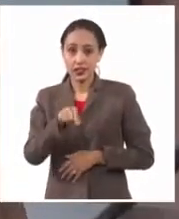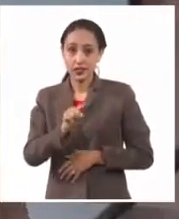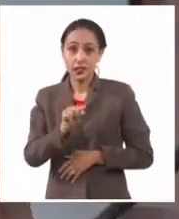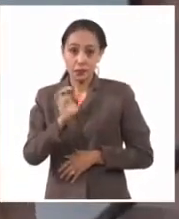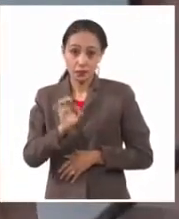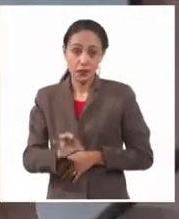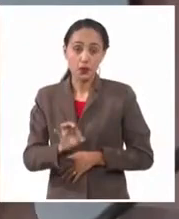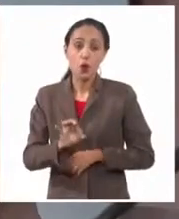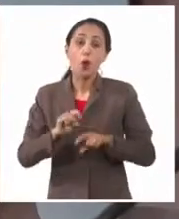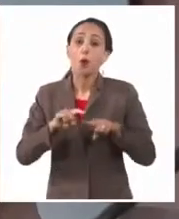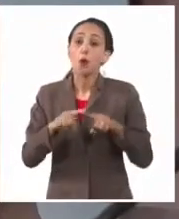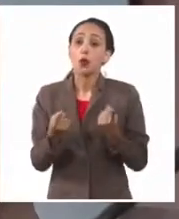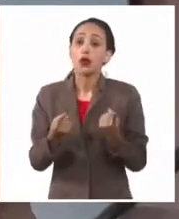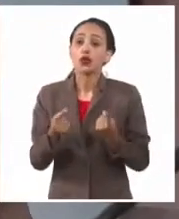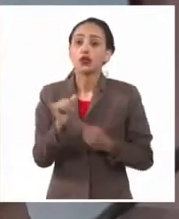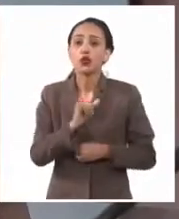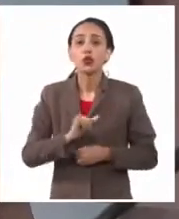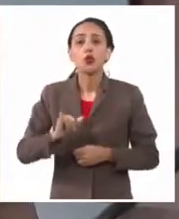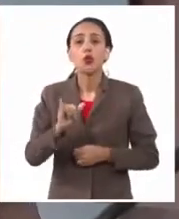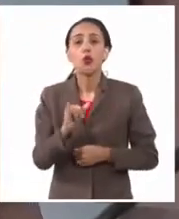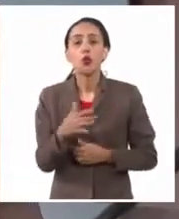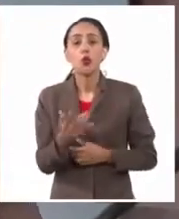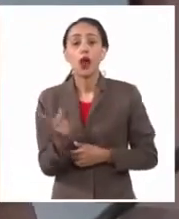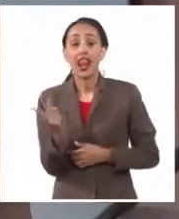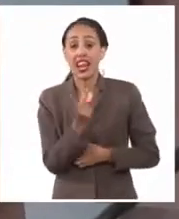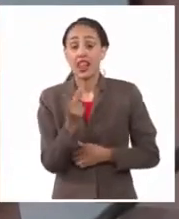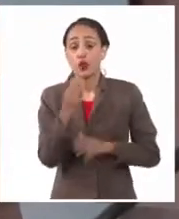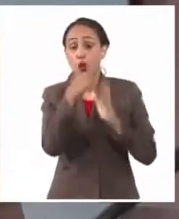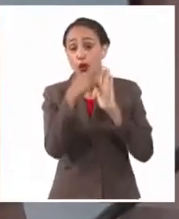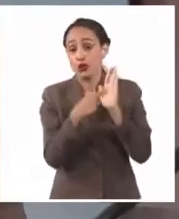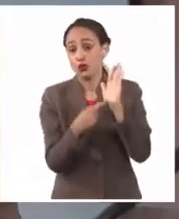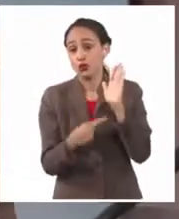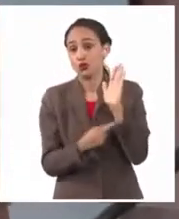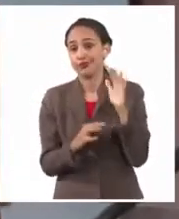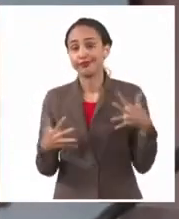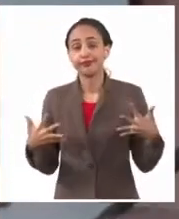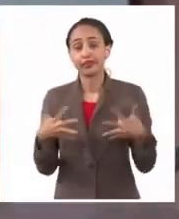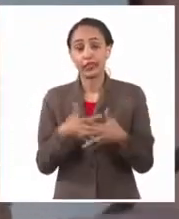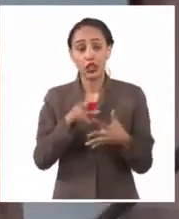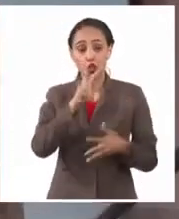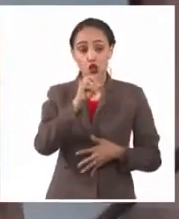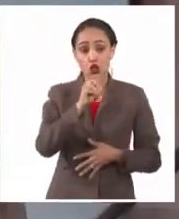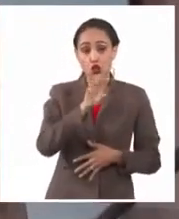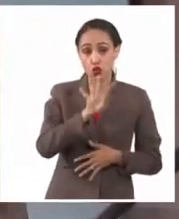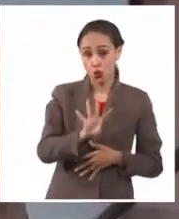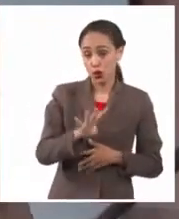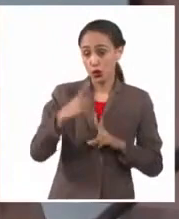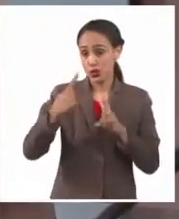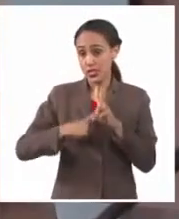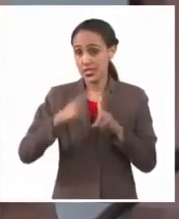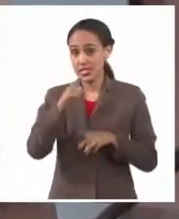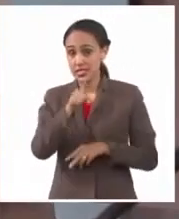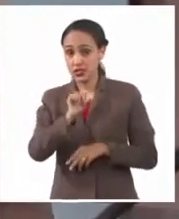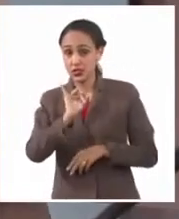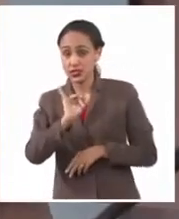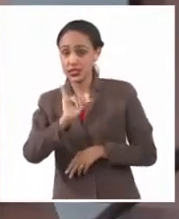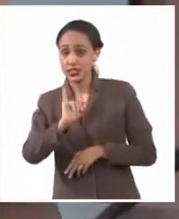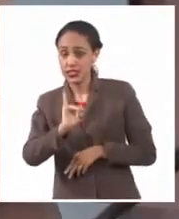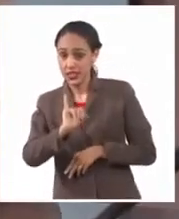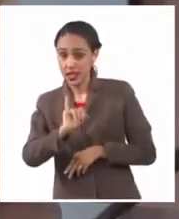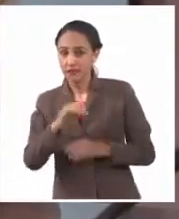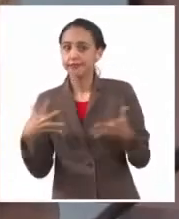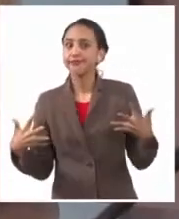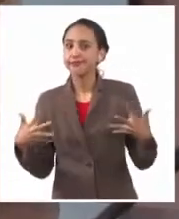y, por tanto, se complementan ambas resoluciones, la 204 y la 176. Por tanto,